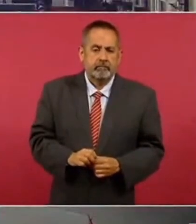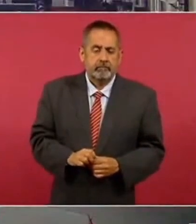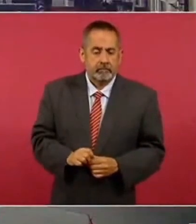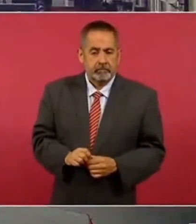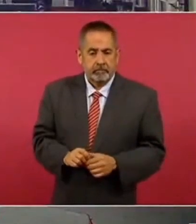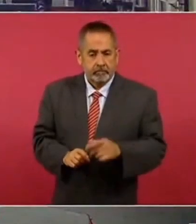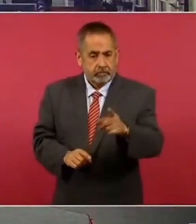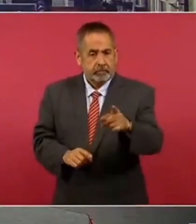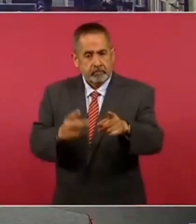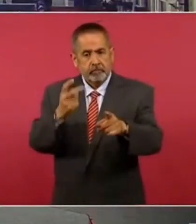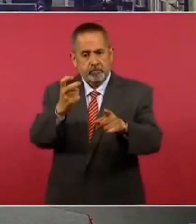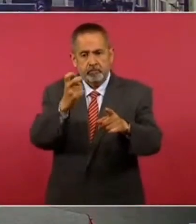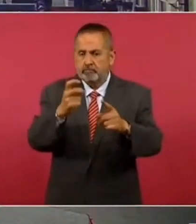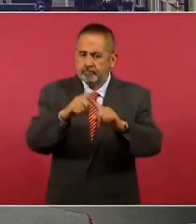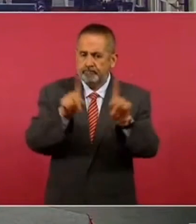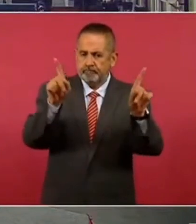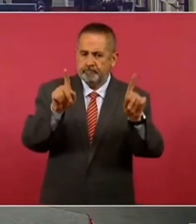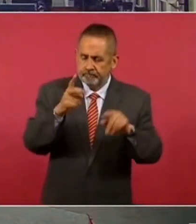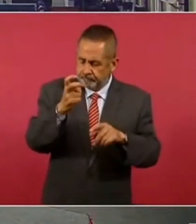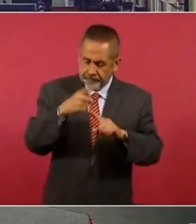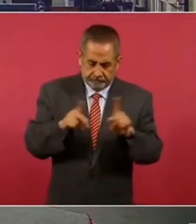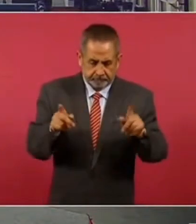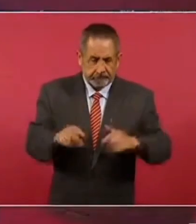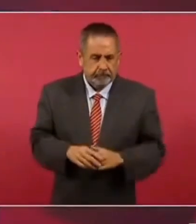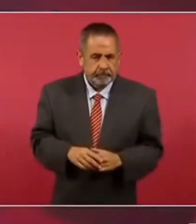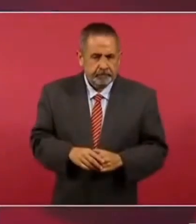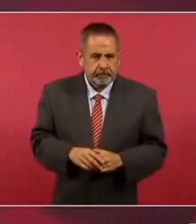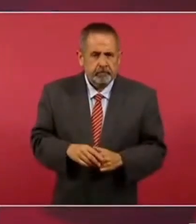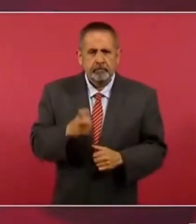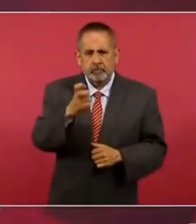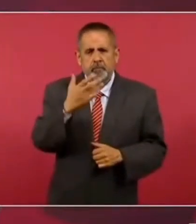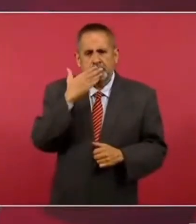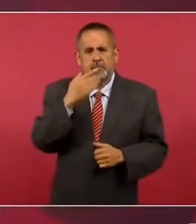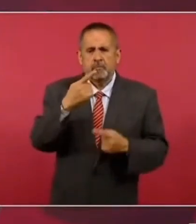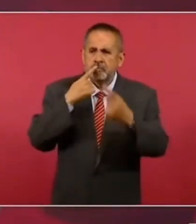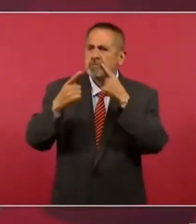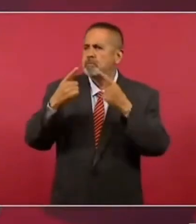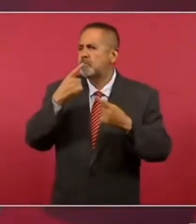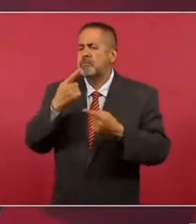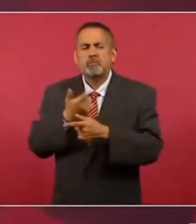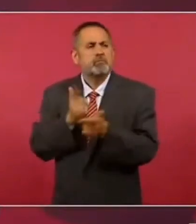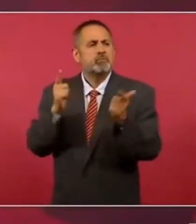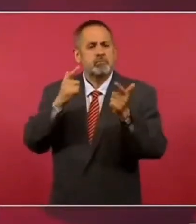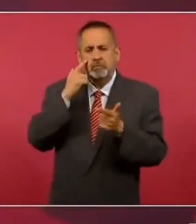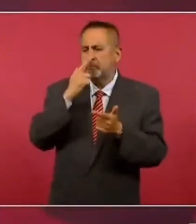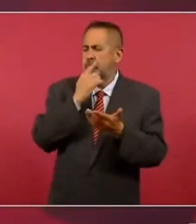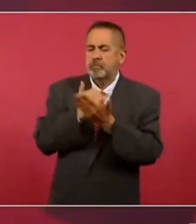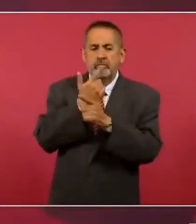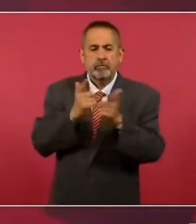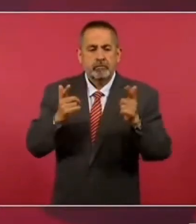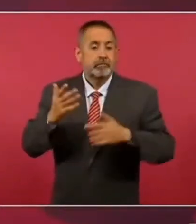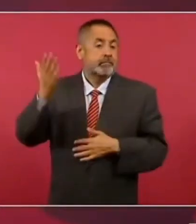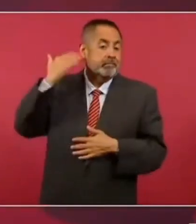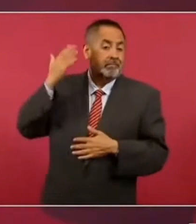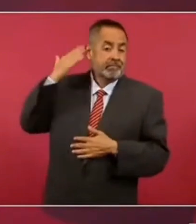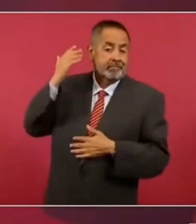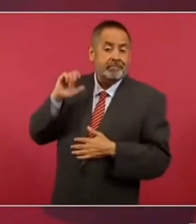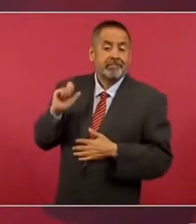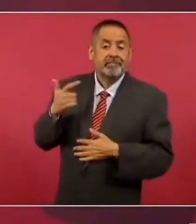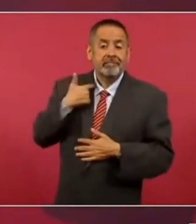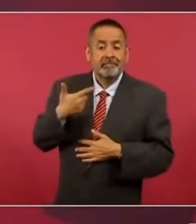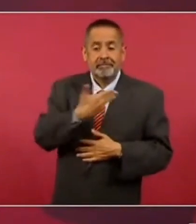Por eso es distinto esto. Y por eso es muy buena la democracia. Porque antes a los presidentes